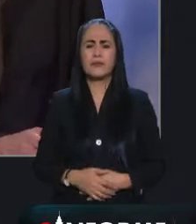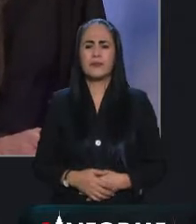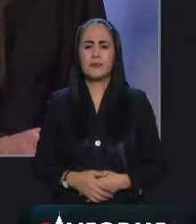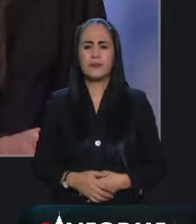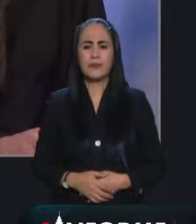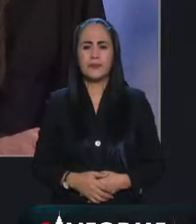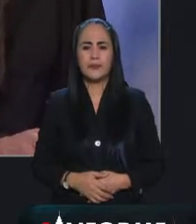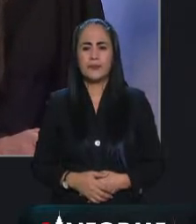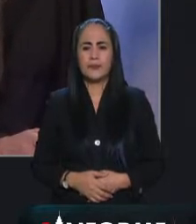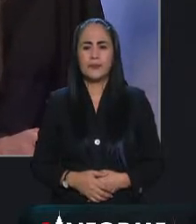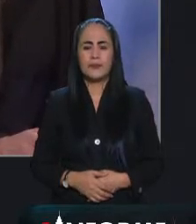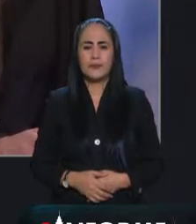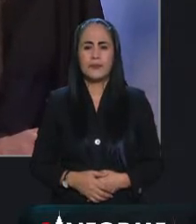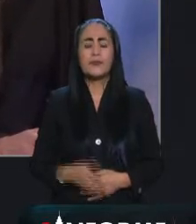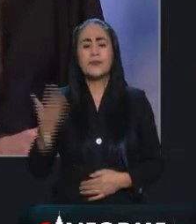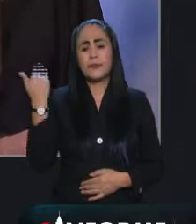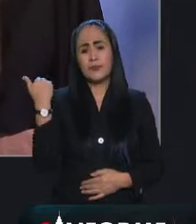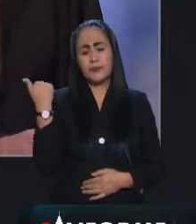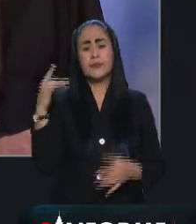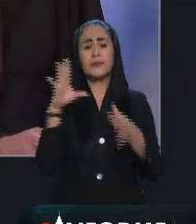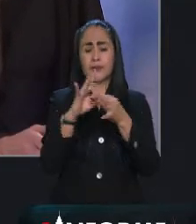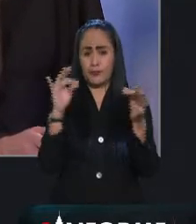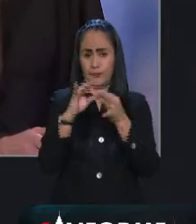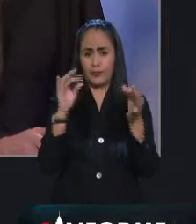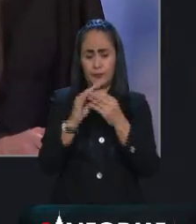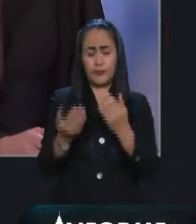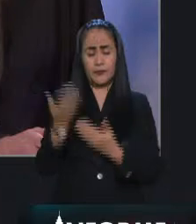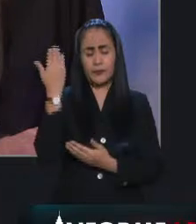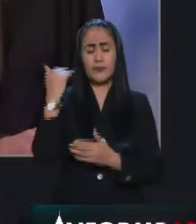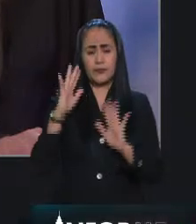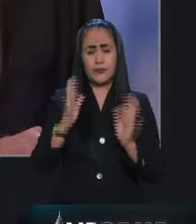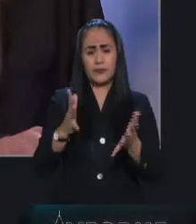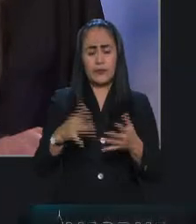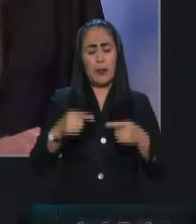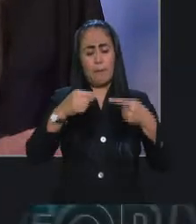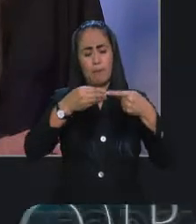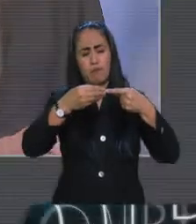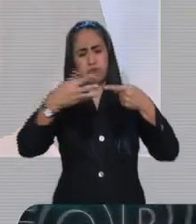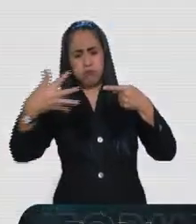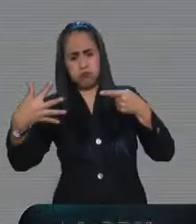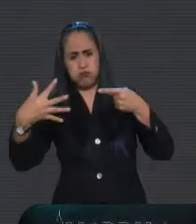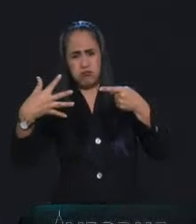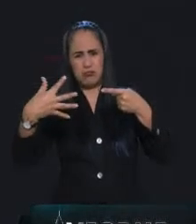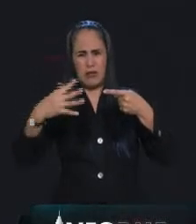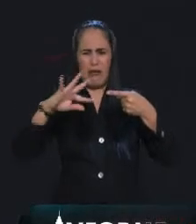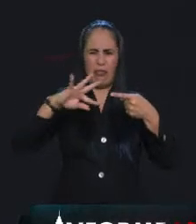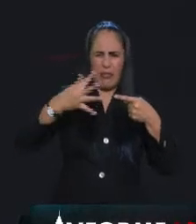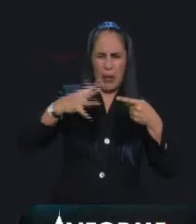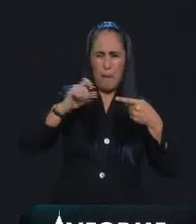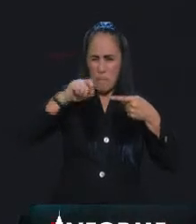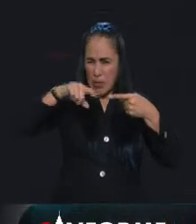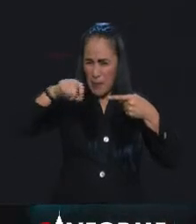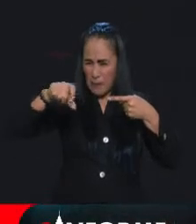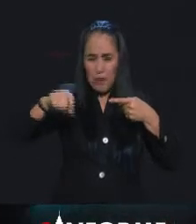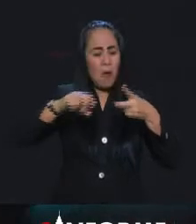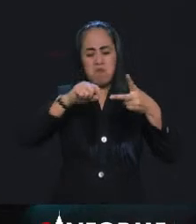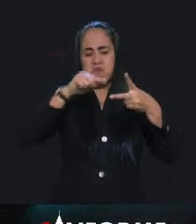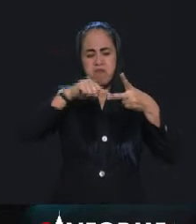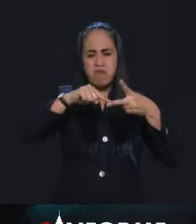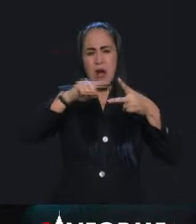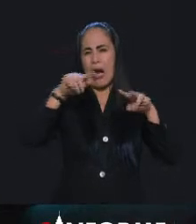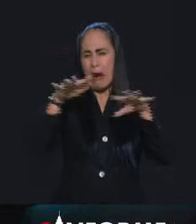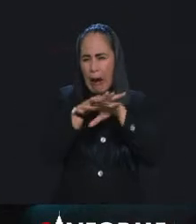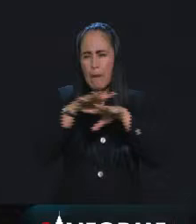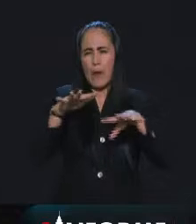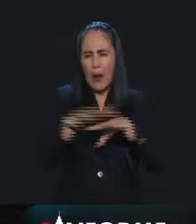Mira, como ya lo habíamos platicado en ocasiones anteriores, las variantes se van presentando dependiendo de qué tan fácil se